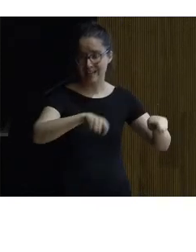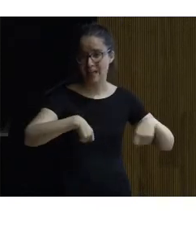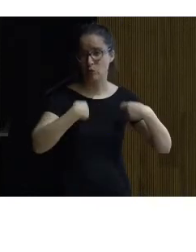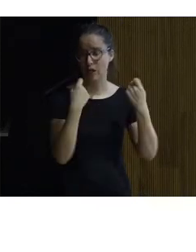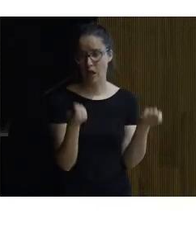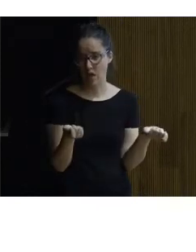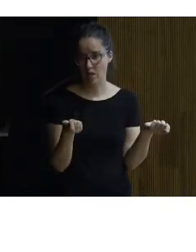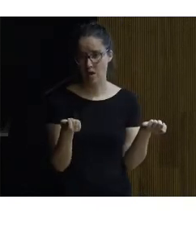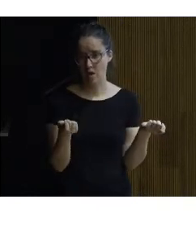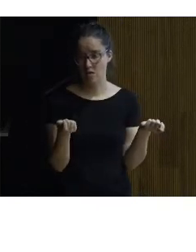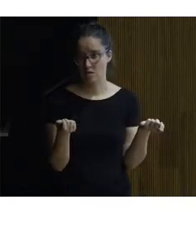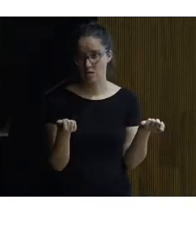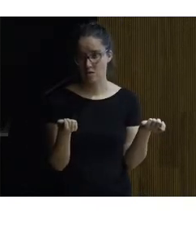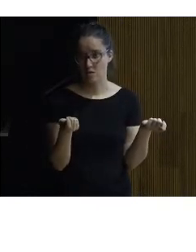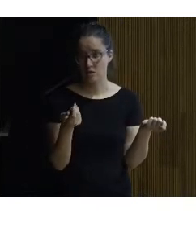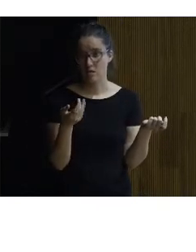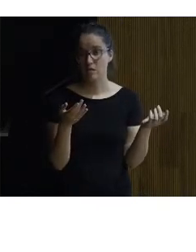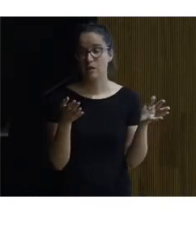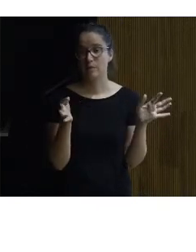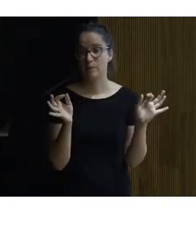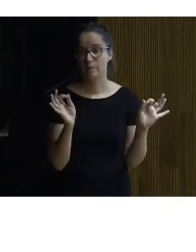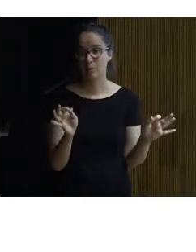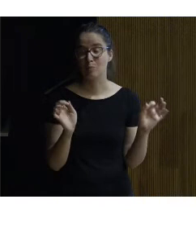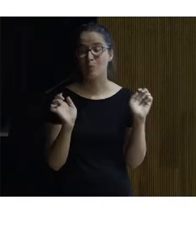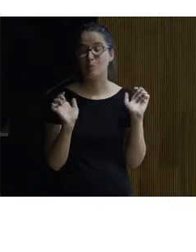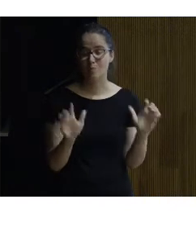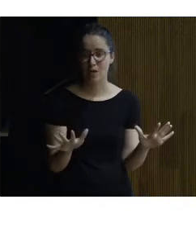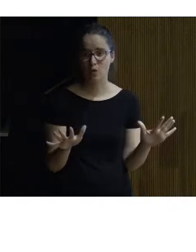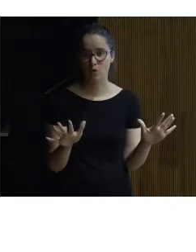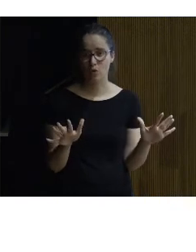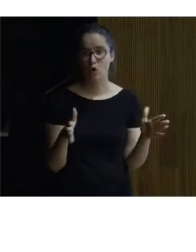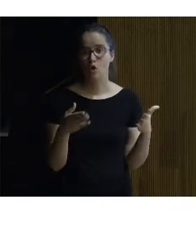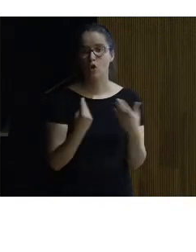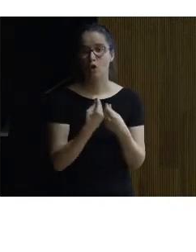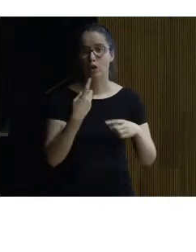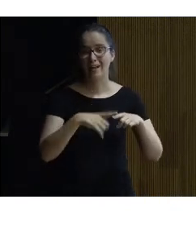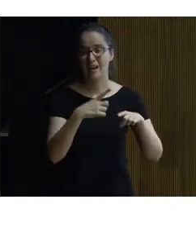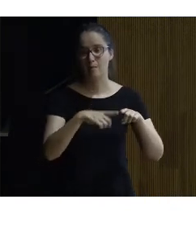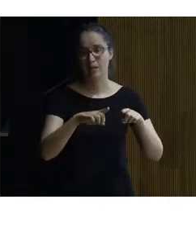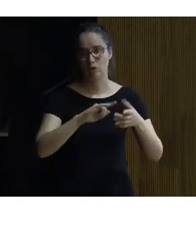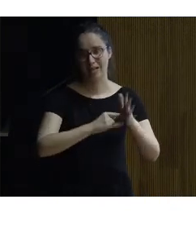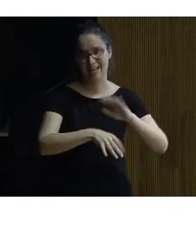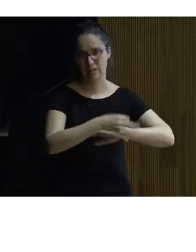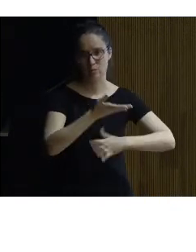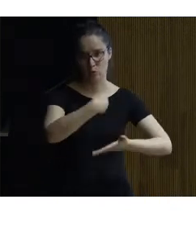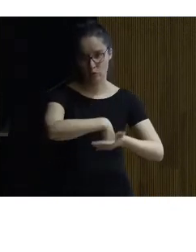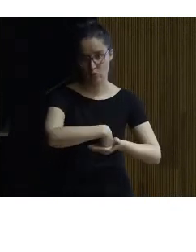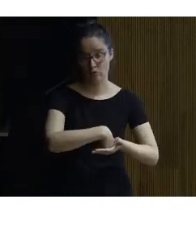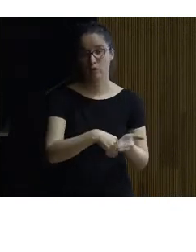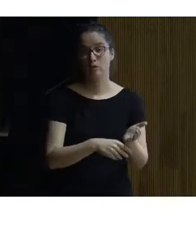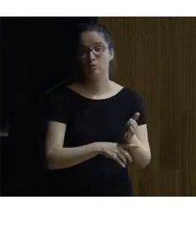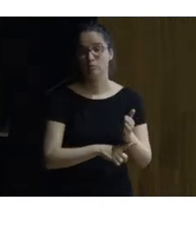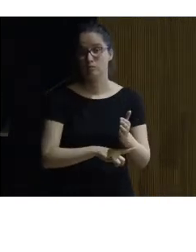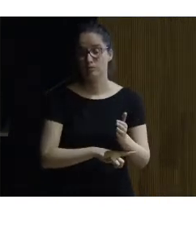geológica la recreación de una naturaleza geológica pero con elementos de arquitectura y eso es lo que tratamos